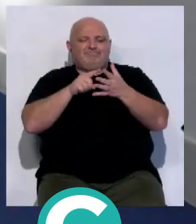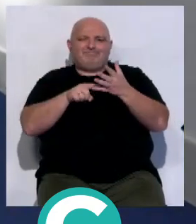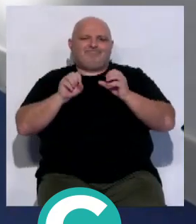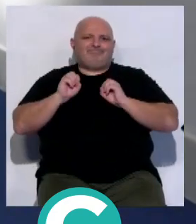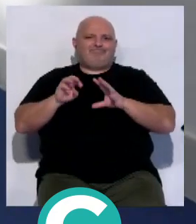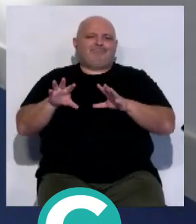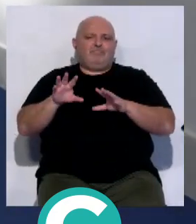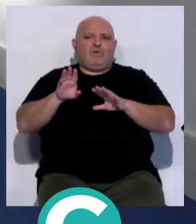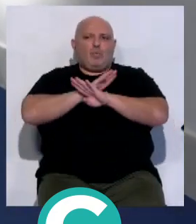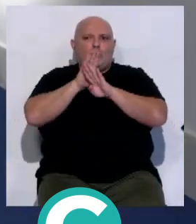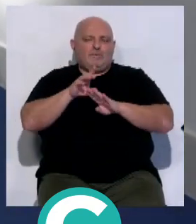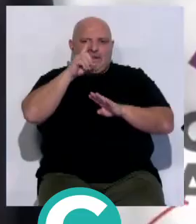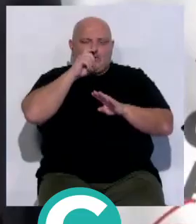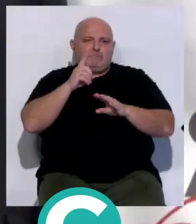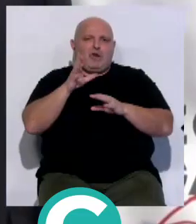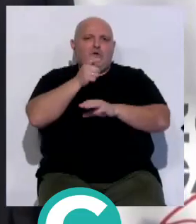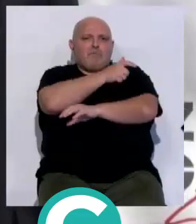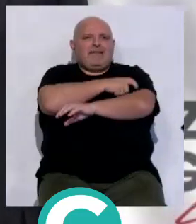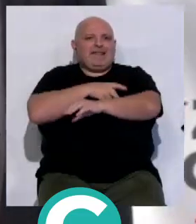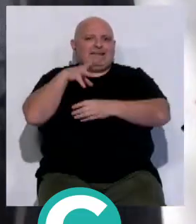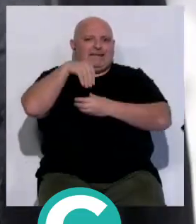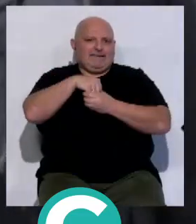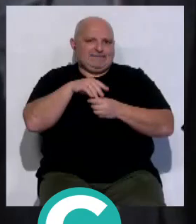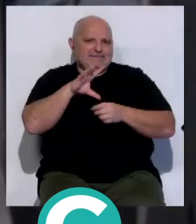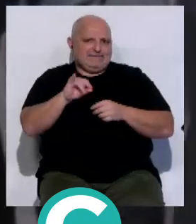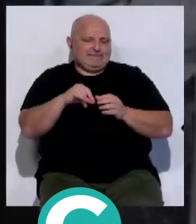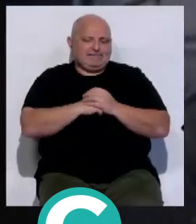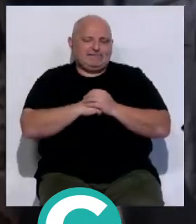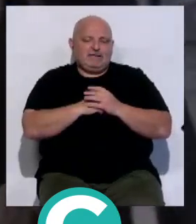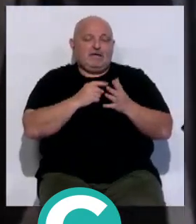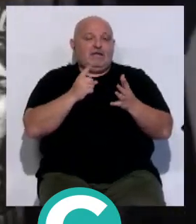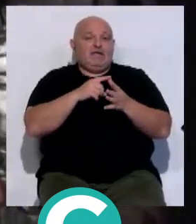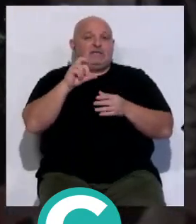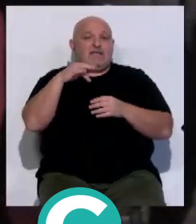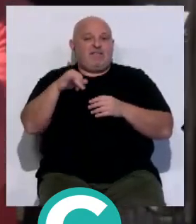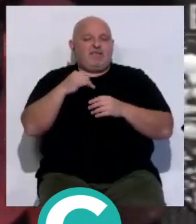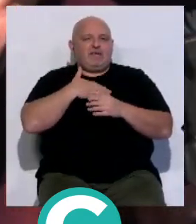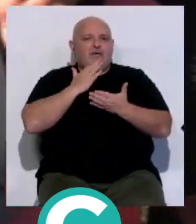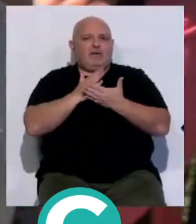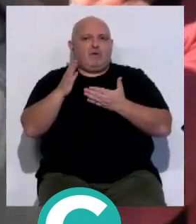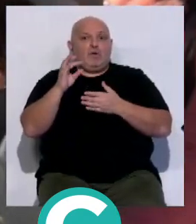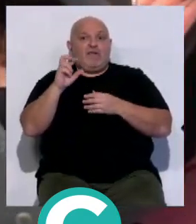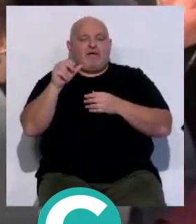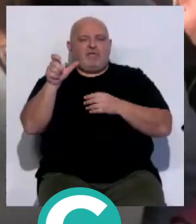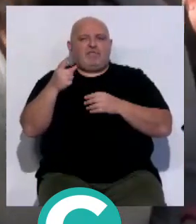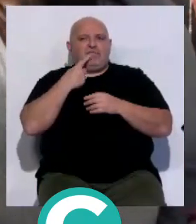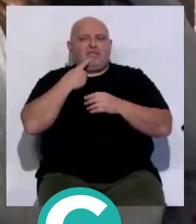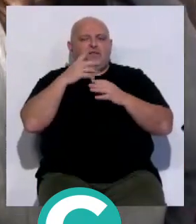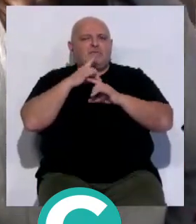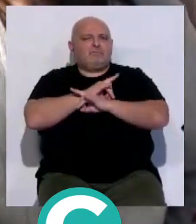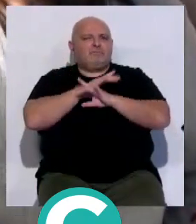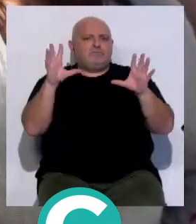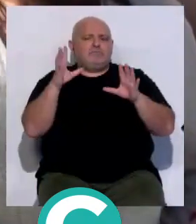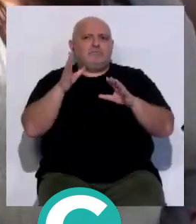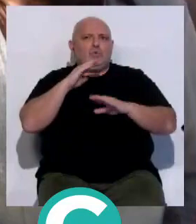aunque sí lo harán desde la militancia. En el caso de Saez, ha sido una decisión personal. Por su parte, Eva Tubío ha manifestado que se